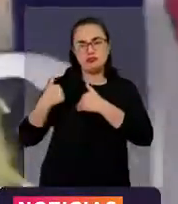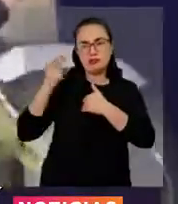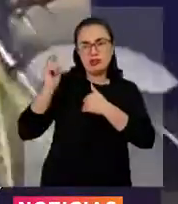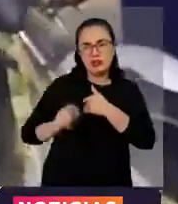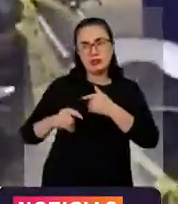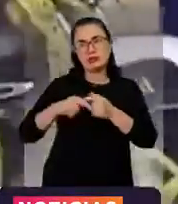en indagación. Fiscalía de